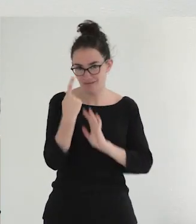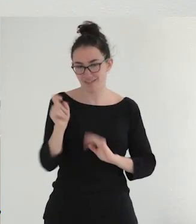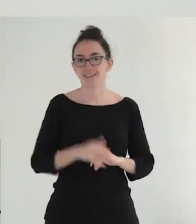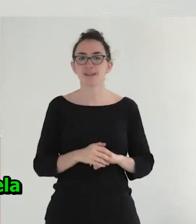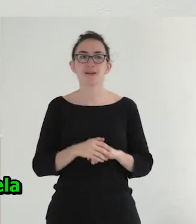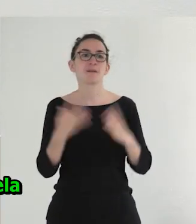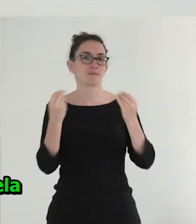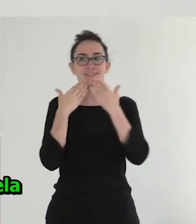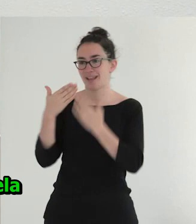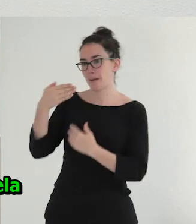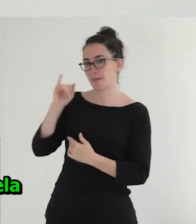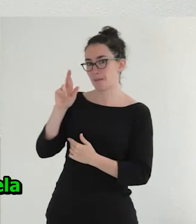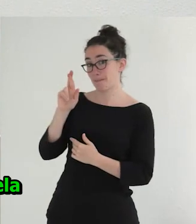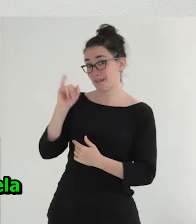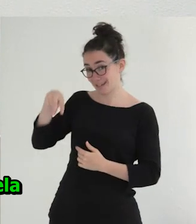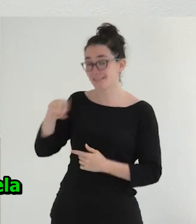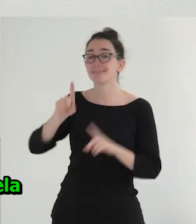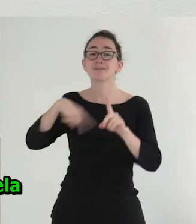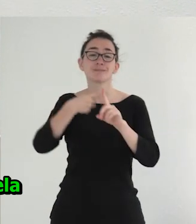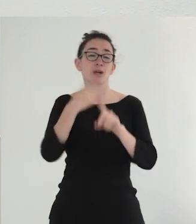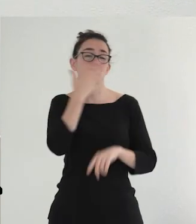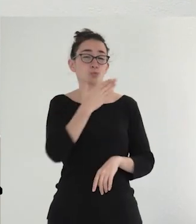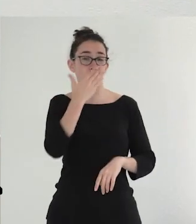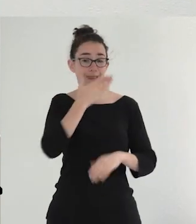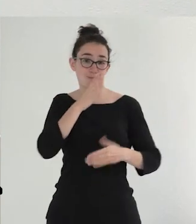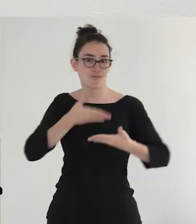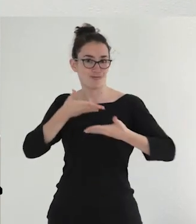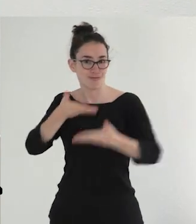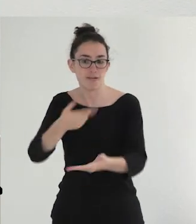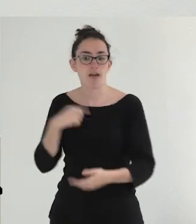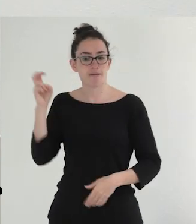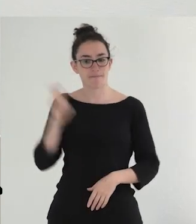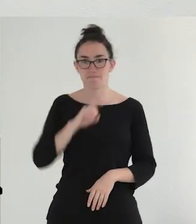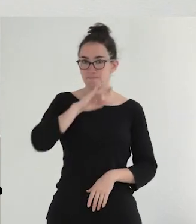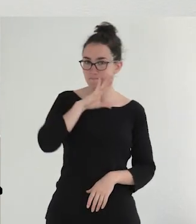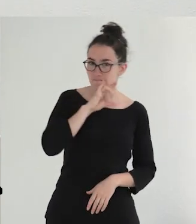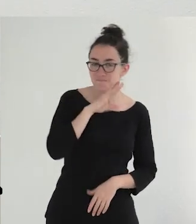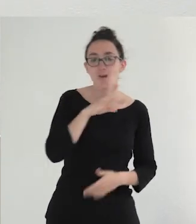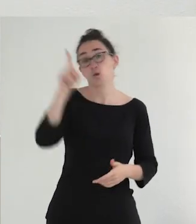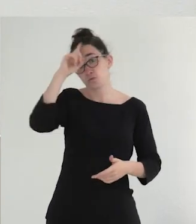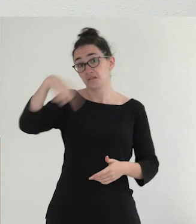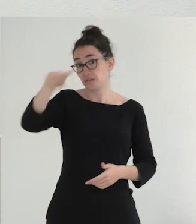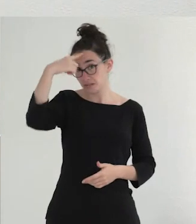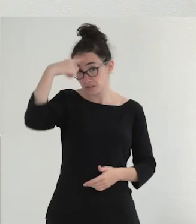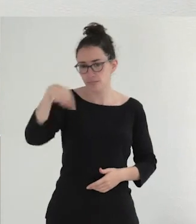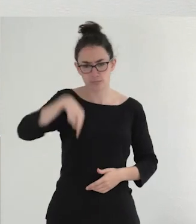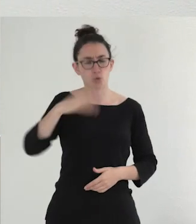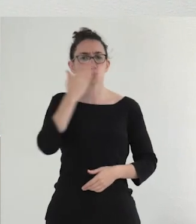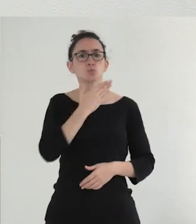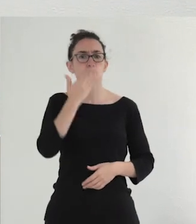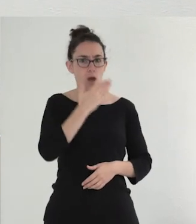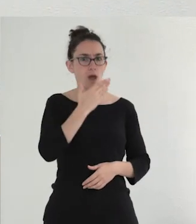muchísimas gracias Brin y también muchas gracias a la escuela por invitarme. Estoy muy contento de estar aquí. Bueno, no sé si lo sabéis, pero esta escuela tiene una